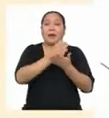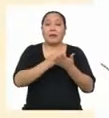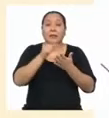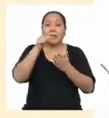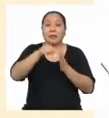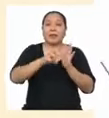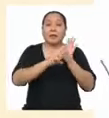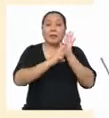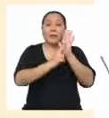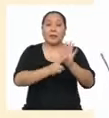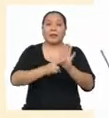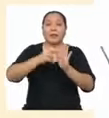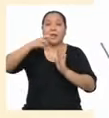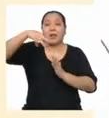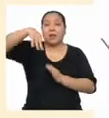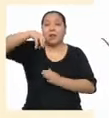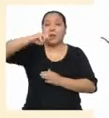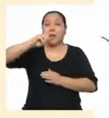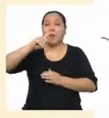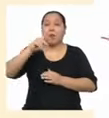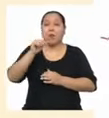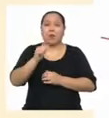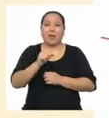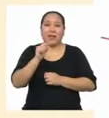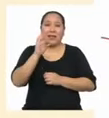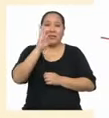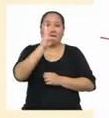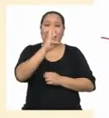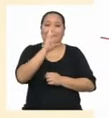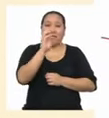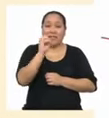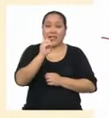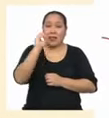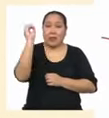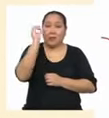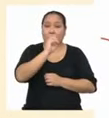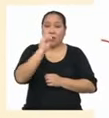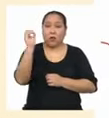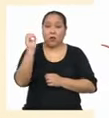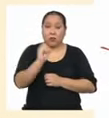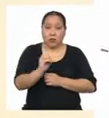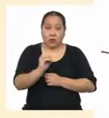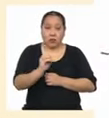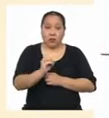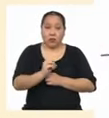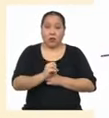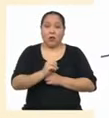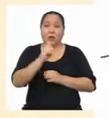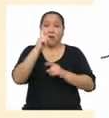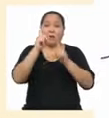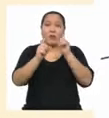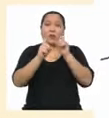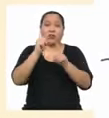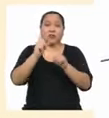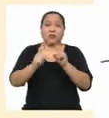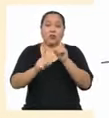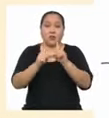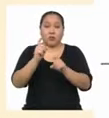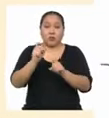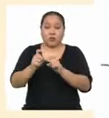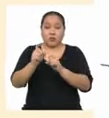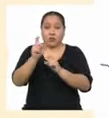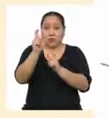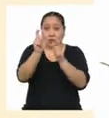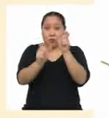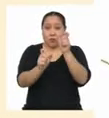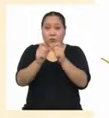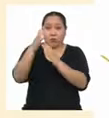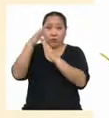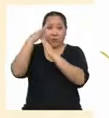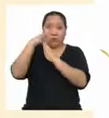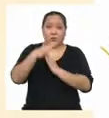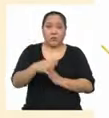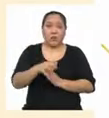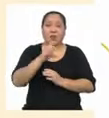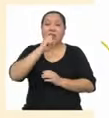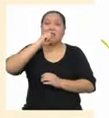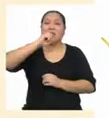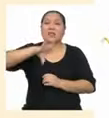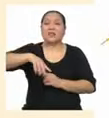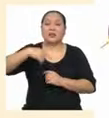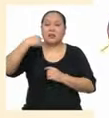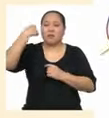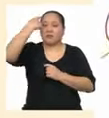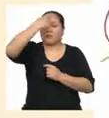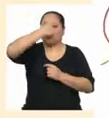El 60% De encuestados Que han sufrido Discriminación Afirman que fue Por motivos De sus rasgos